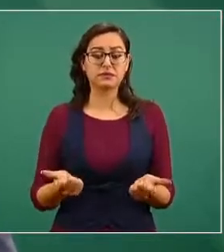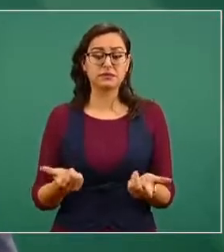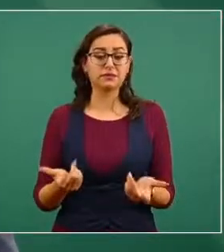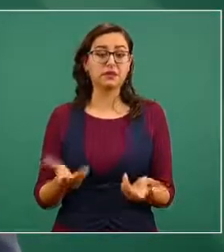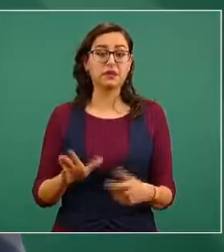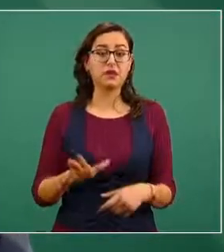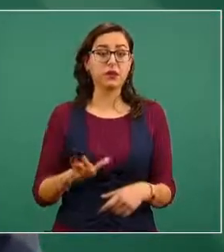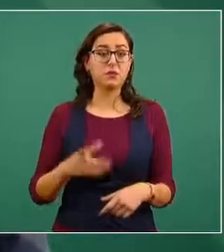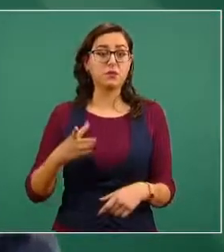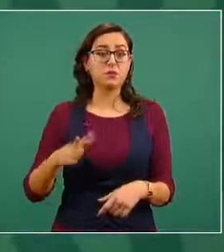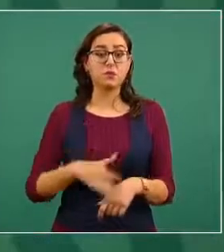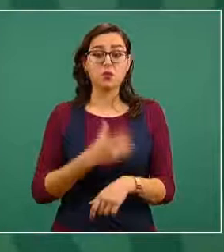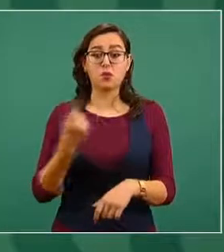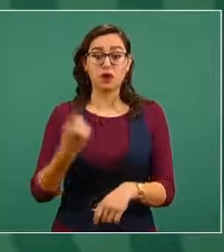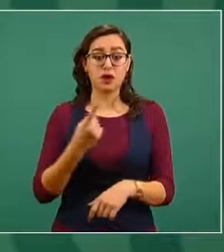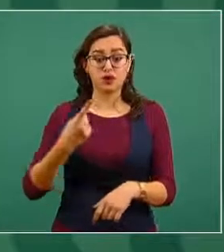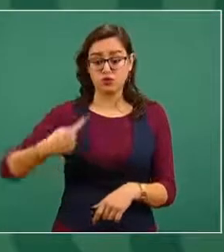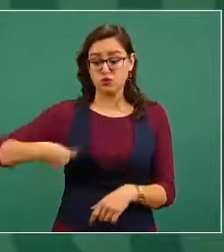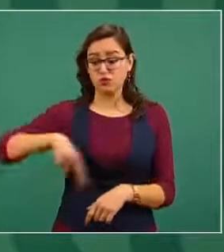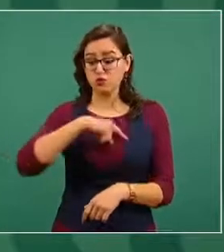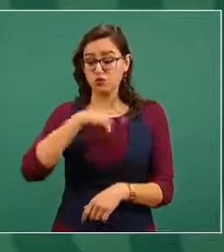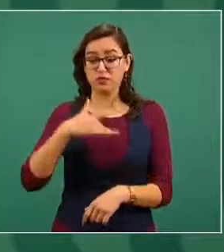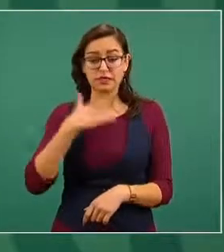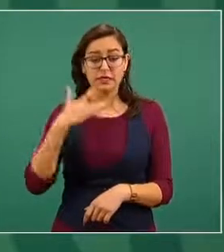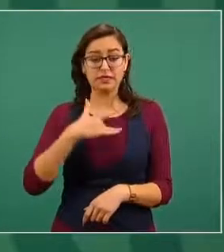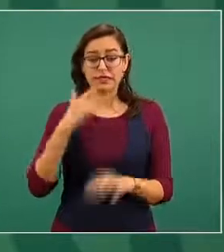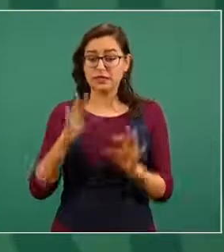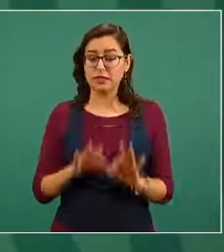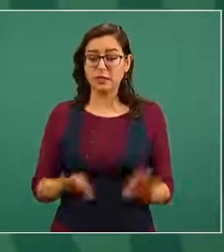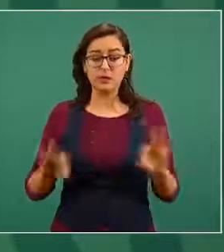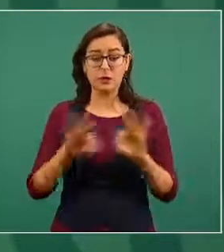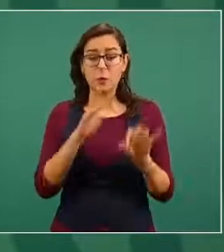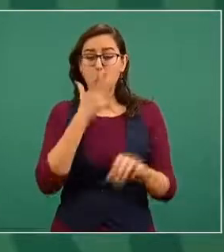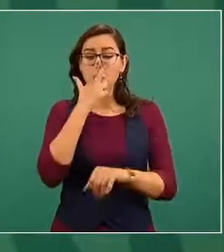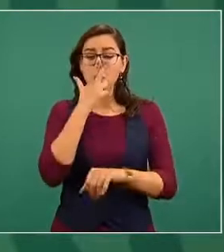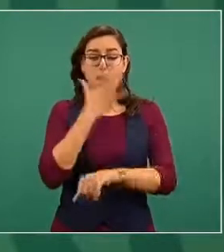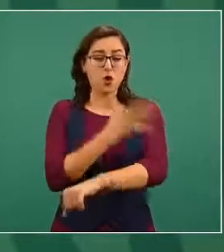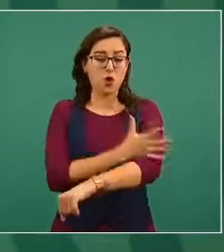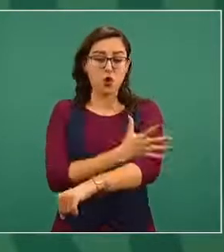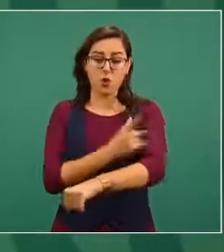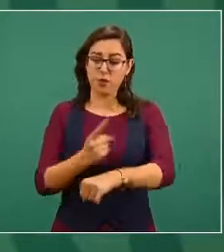que estimamos más importante en nuestra vida es la honestidad